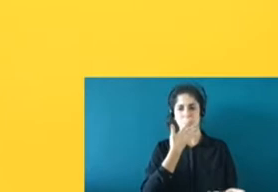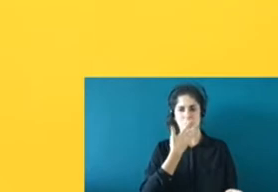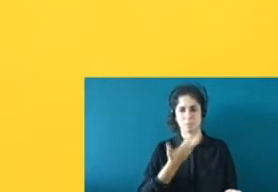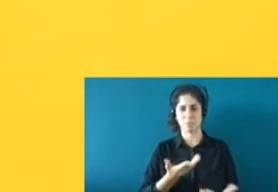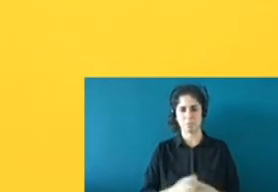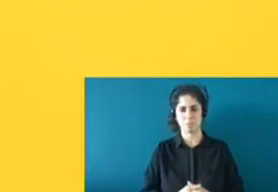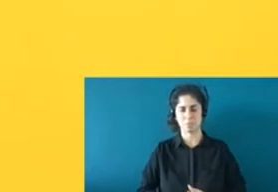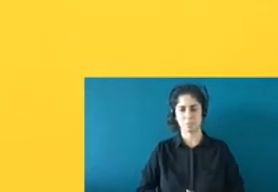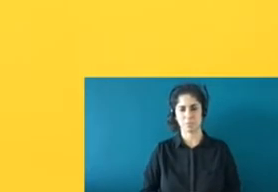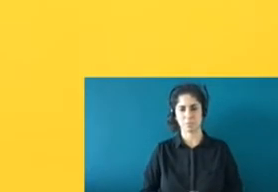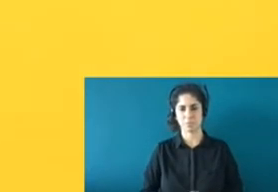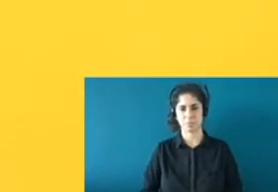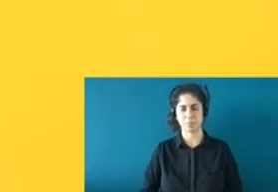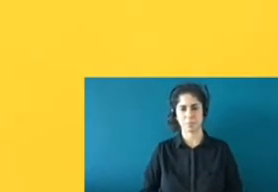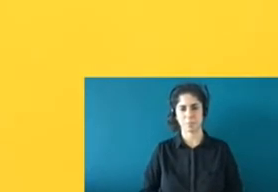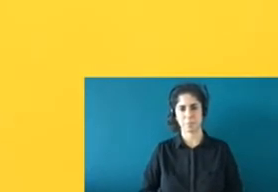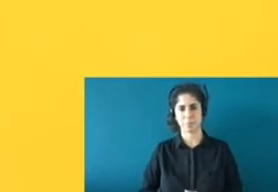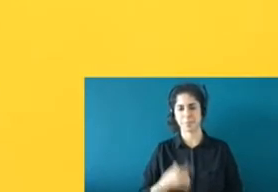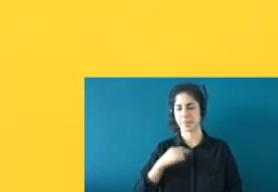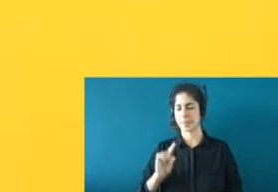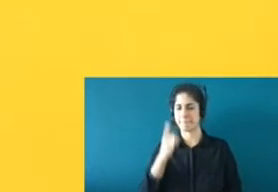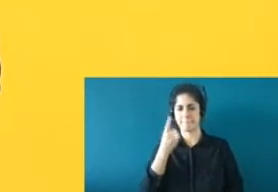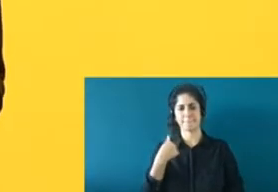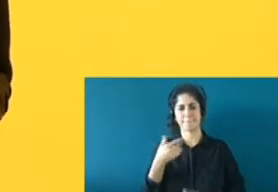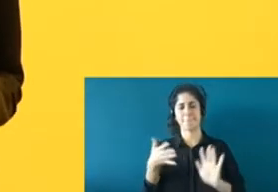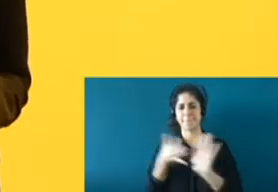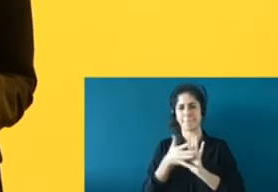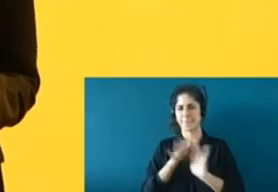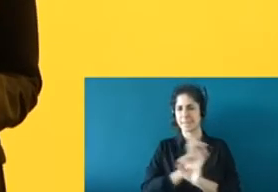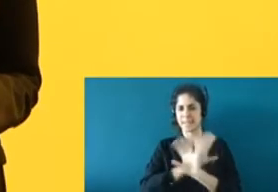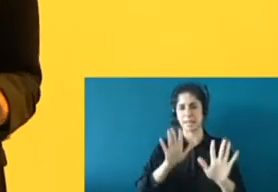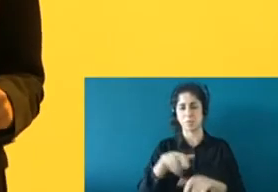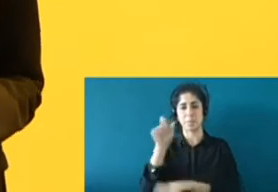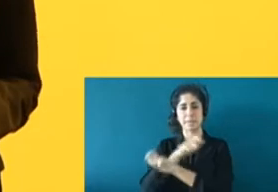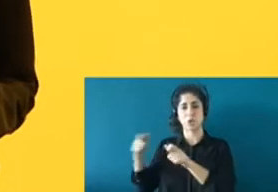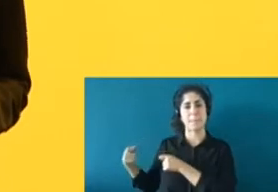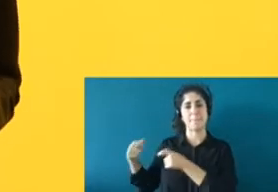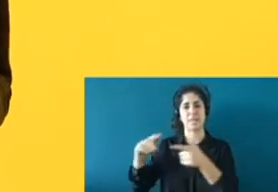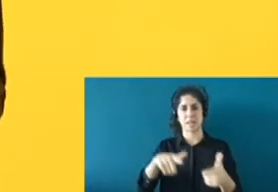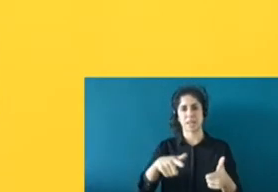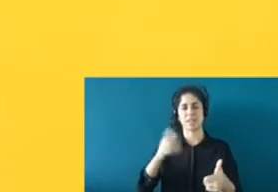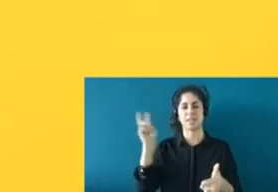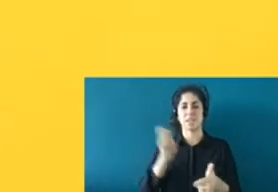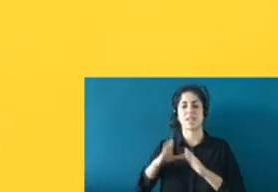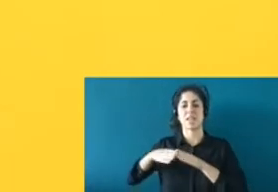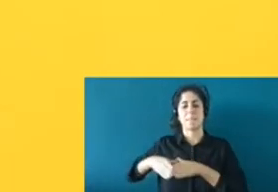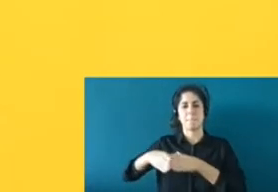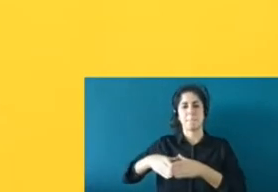Antes que nada, quiero aclarar una cosa. Las personas migrantes que llegan en embarcaciones en pateras,